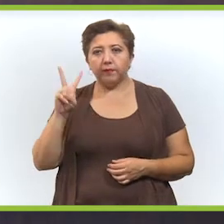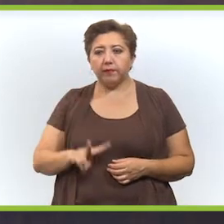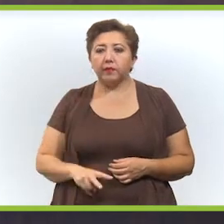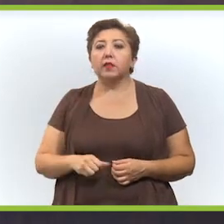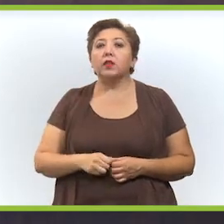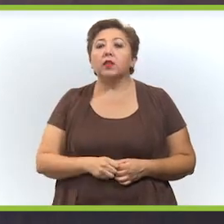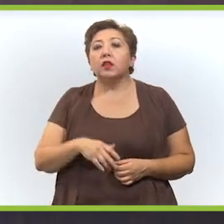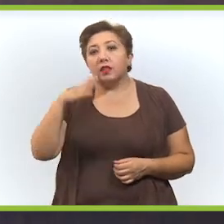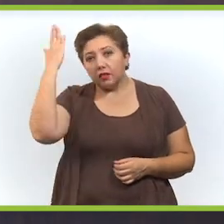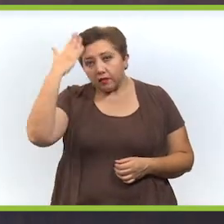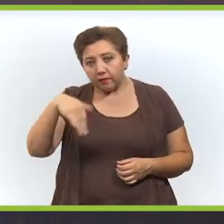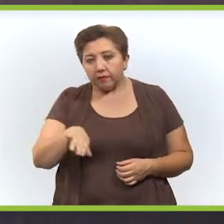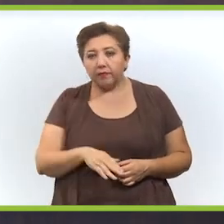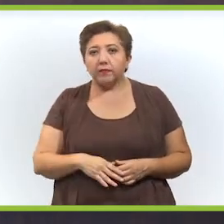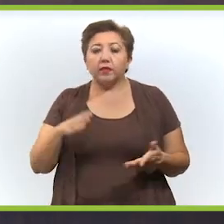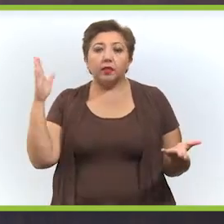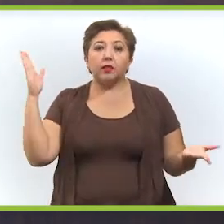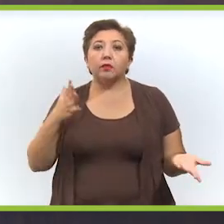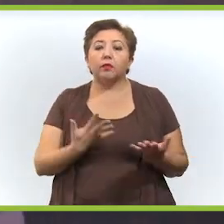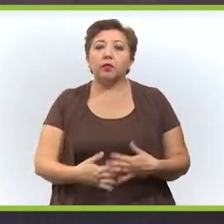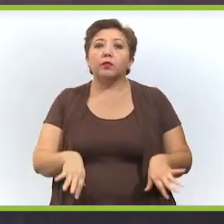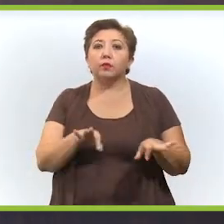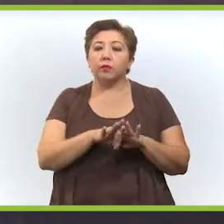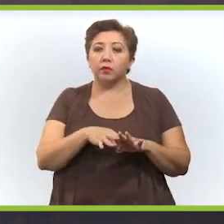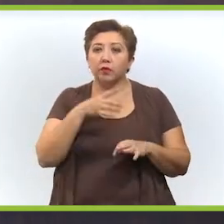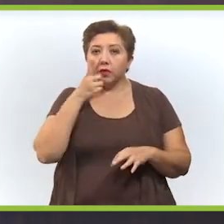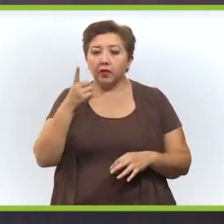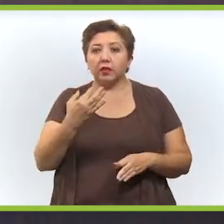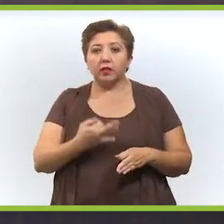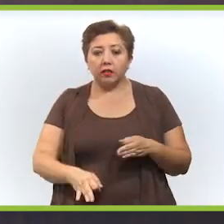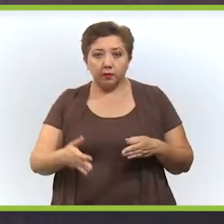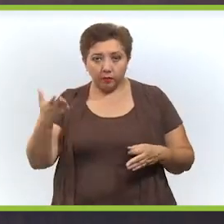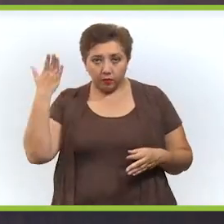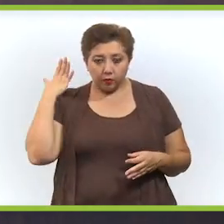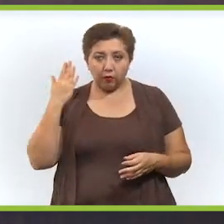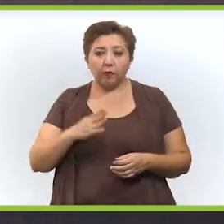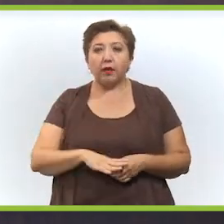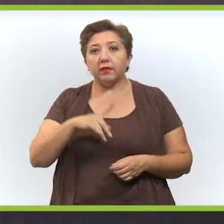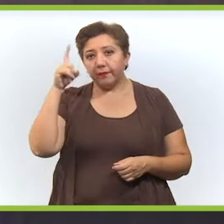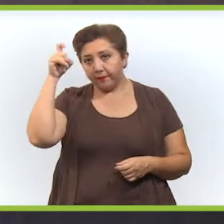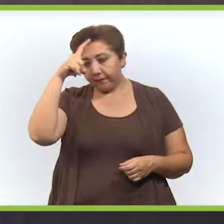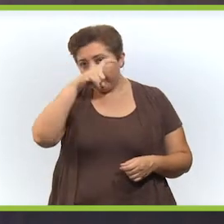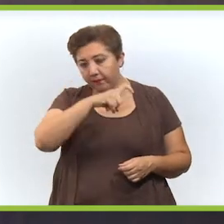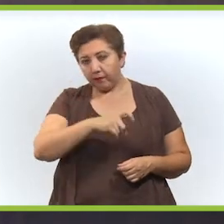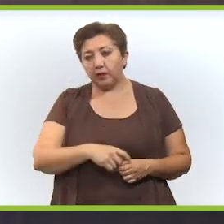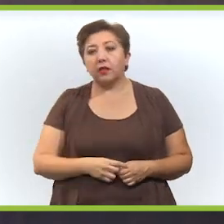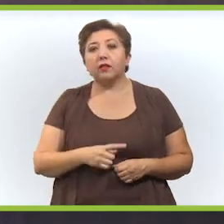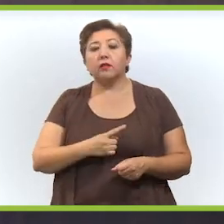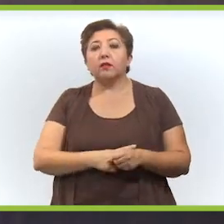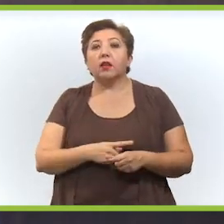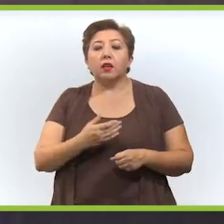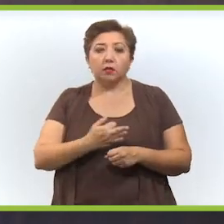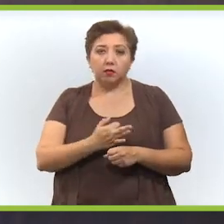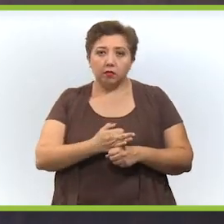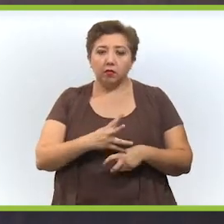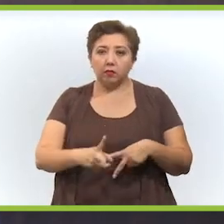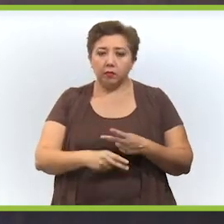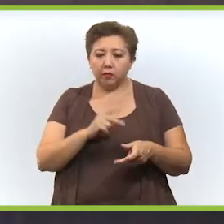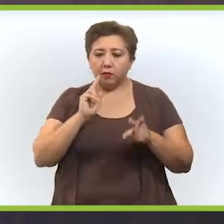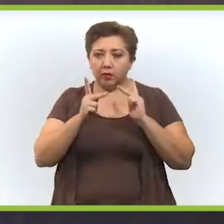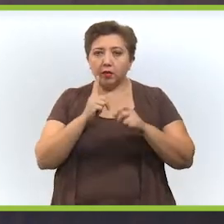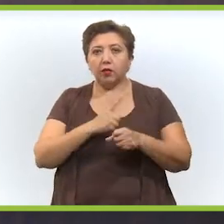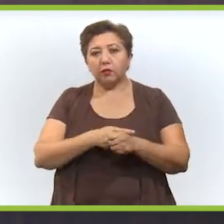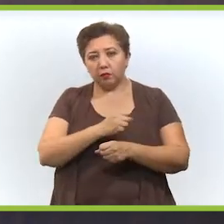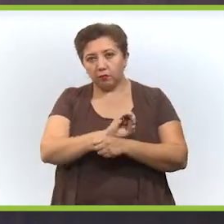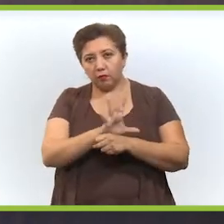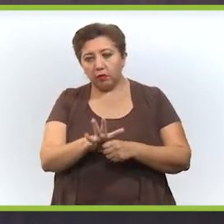que, como tú sabes, traemos una racha muy importante. Apenas terminó la parte más complicada de la pandemia, que ahorita vamos a platicar de la pandemia. No